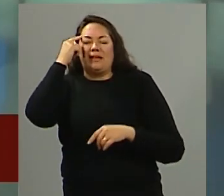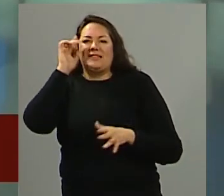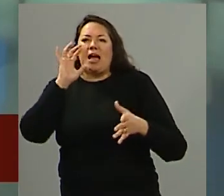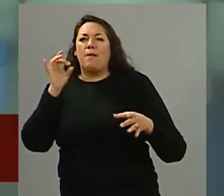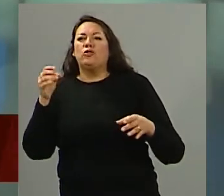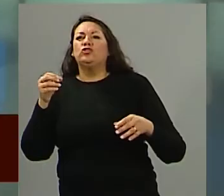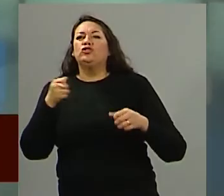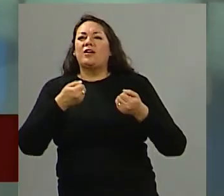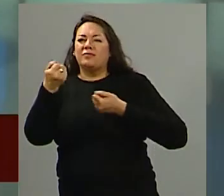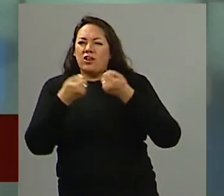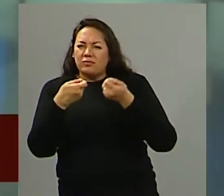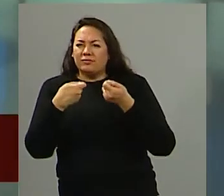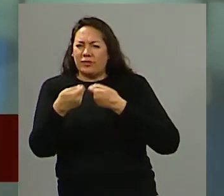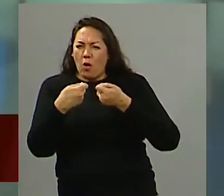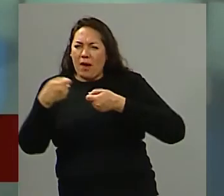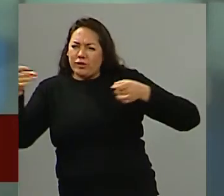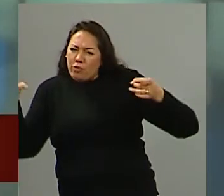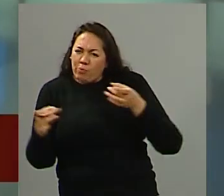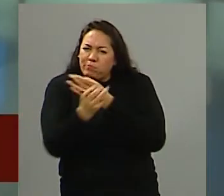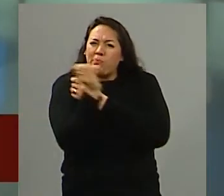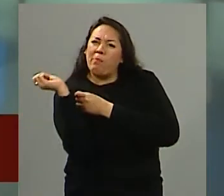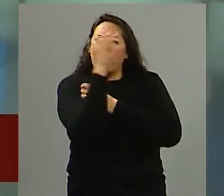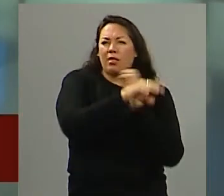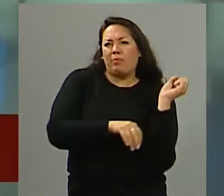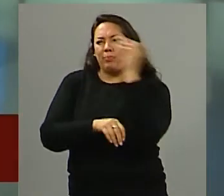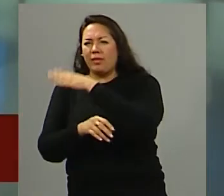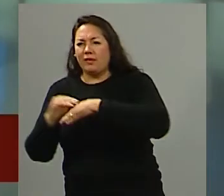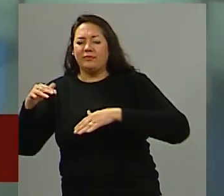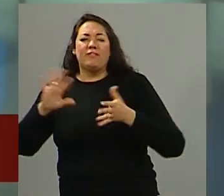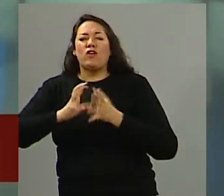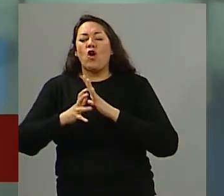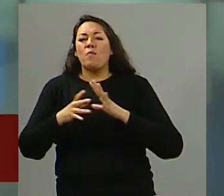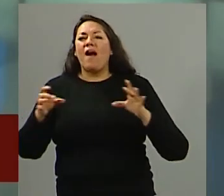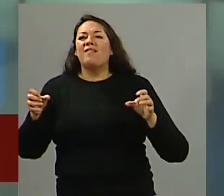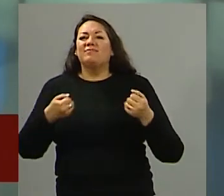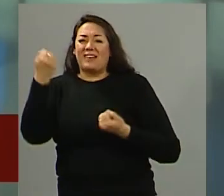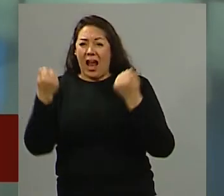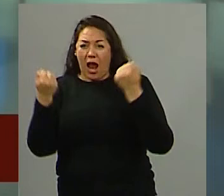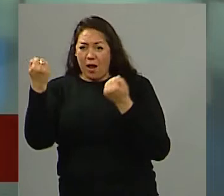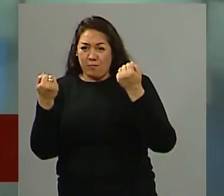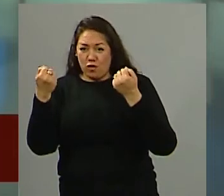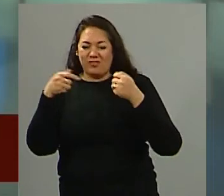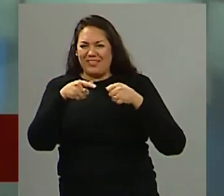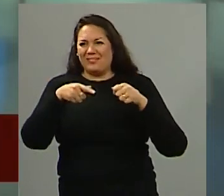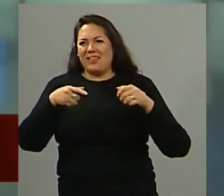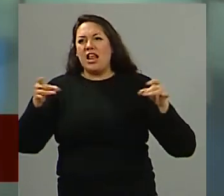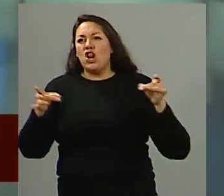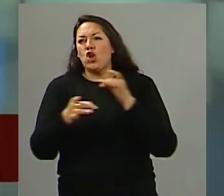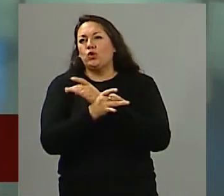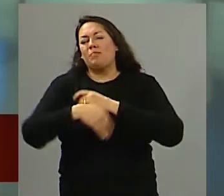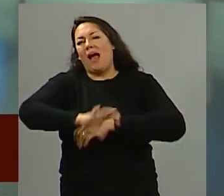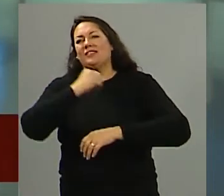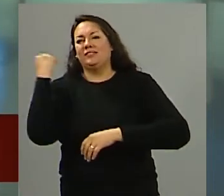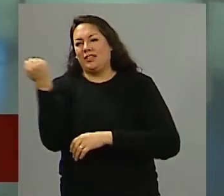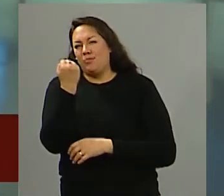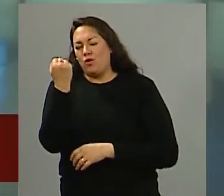productos o en el ingreso de productos por tierra que hacen a través del cruce internacional es el más importante creo del